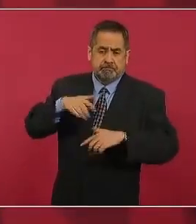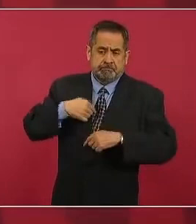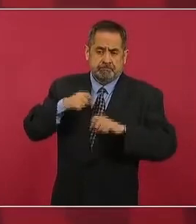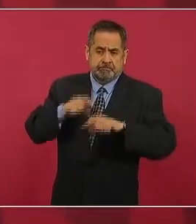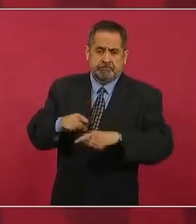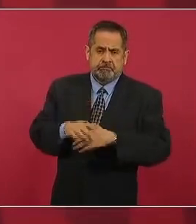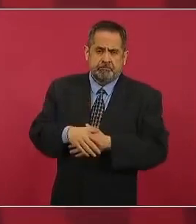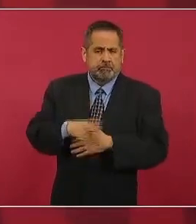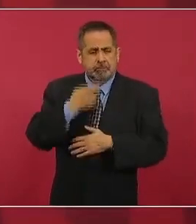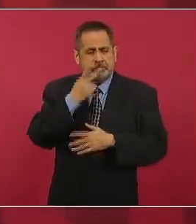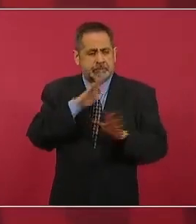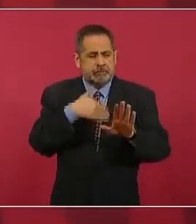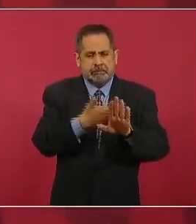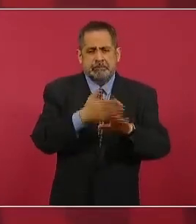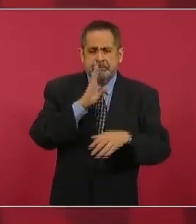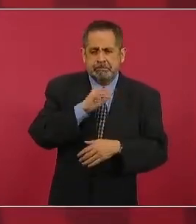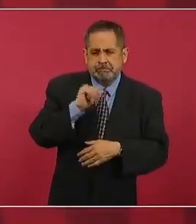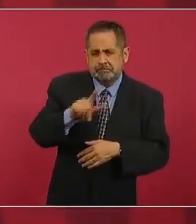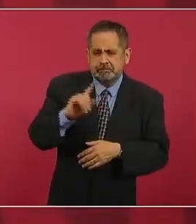no es que hable mal pero